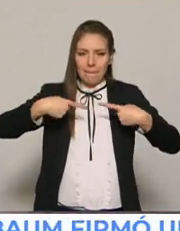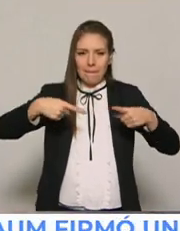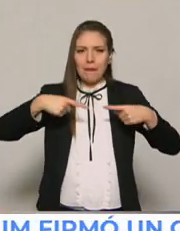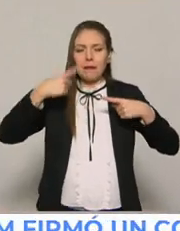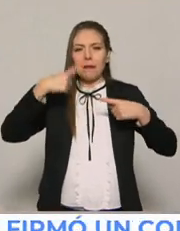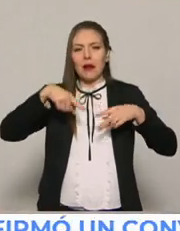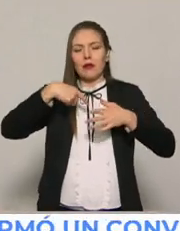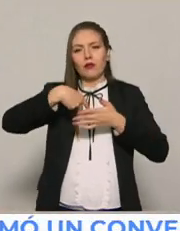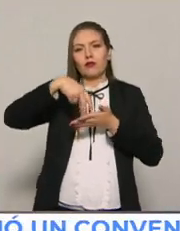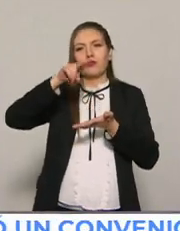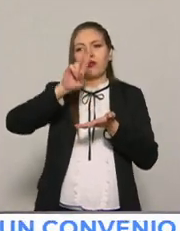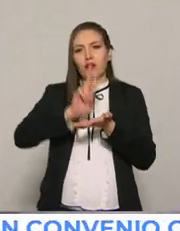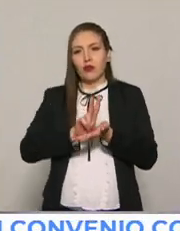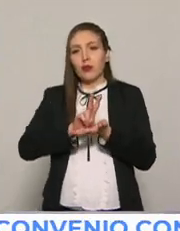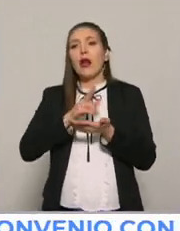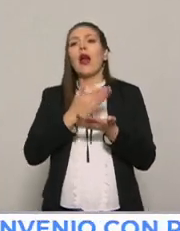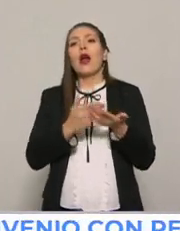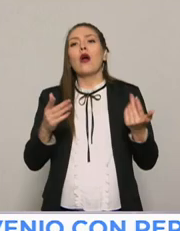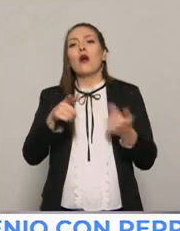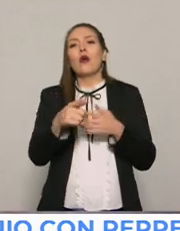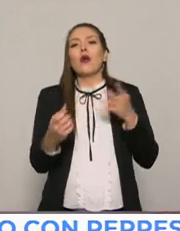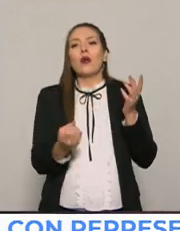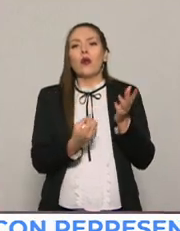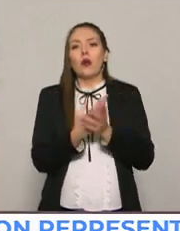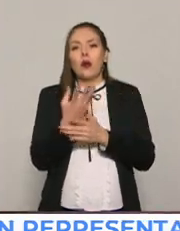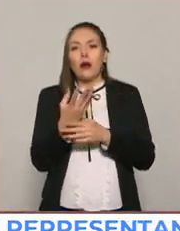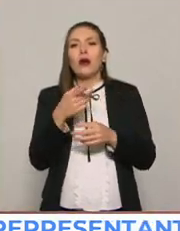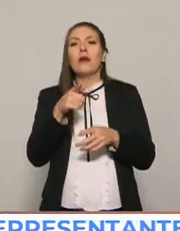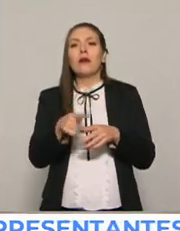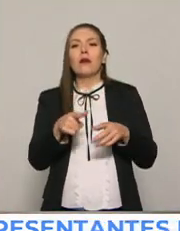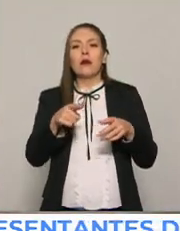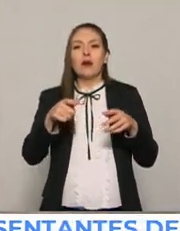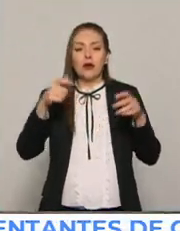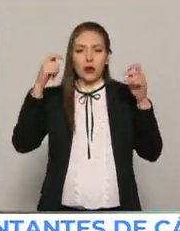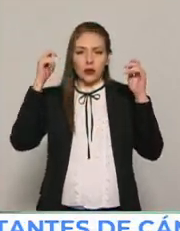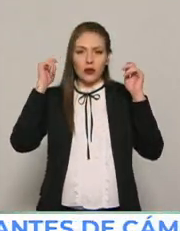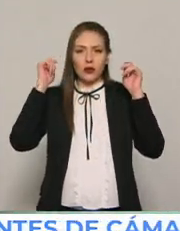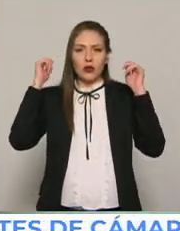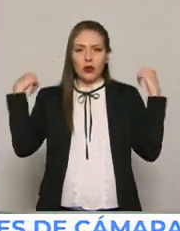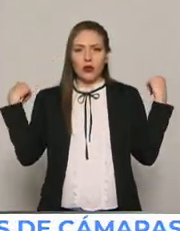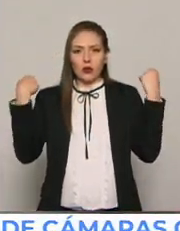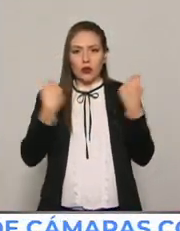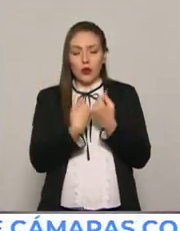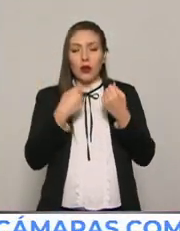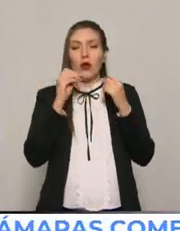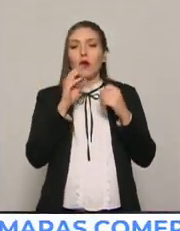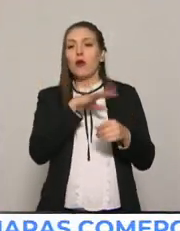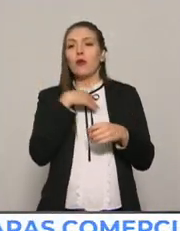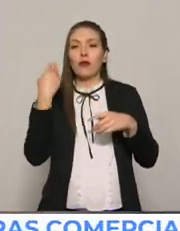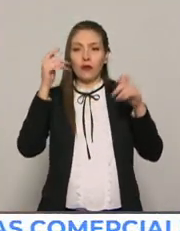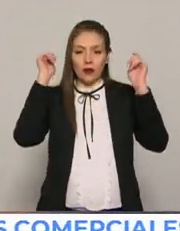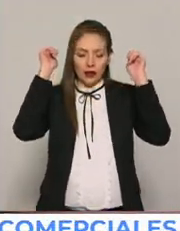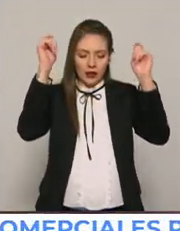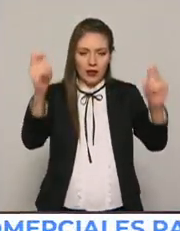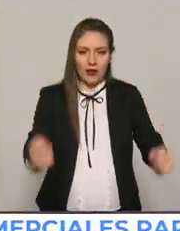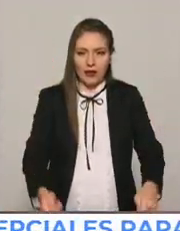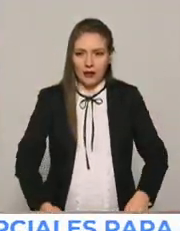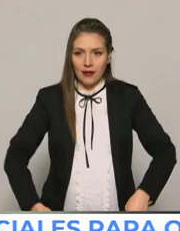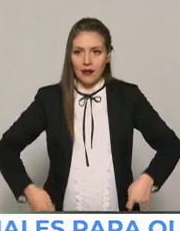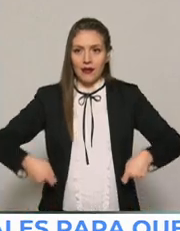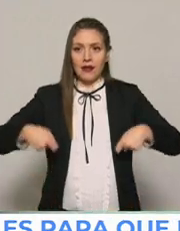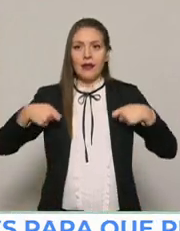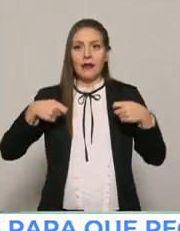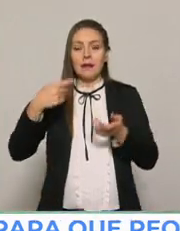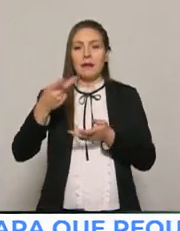que pues consiste en pasar un suéter o una bufanda por encima de los chicos, jalarles los pies hasta que caigan de frente. TikTok,